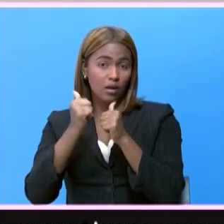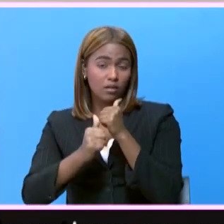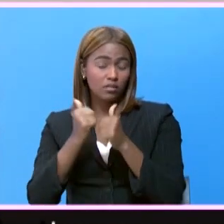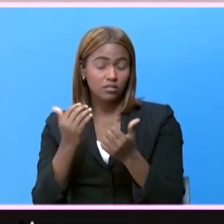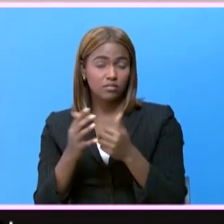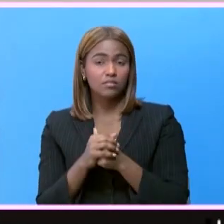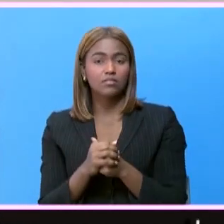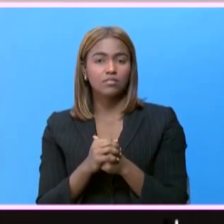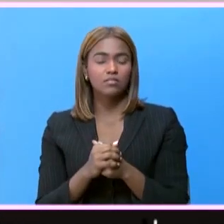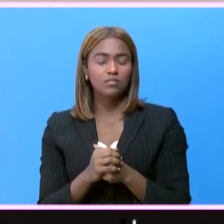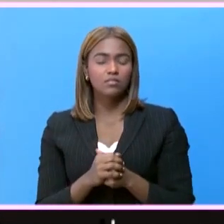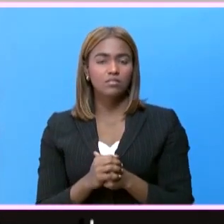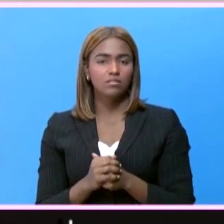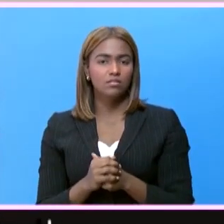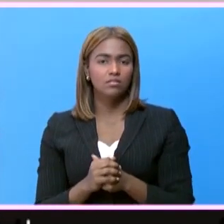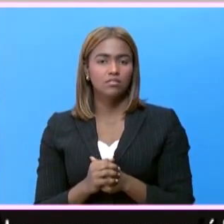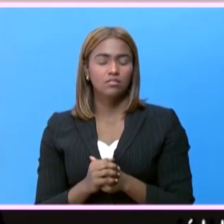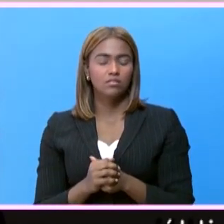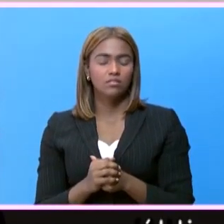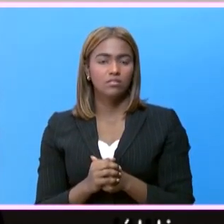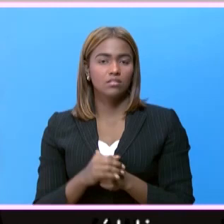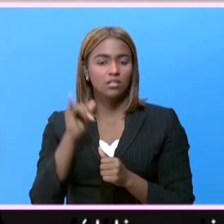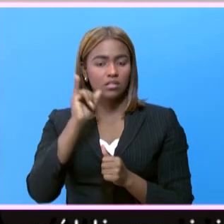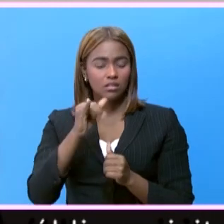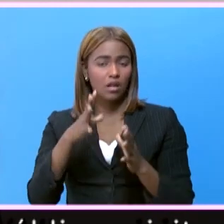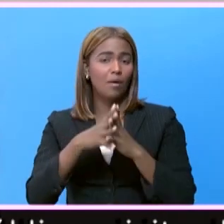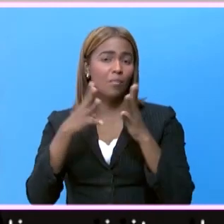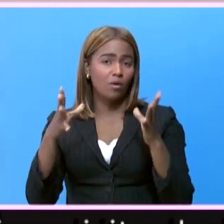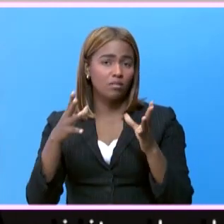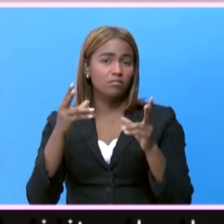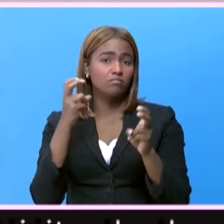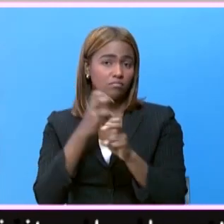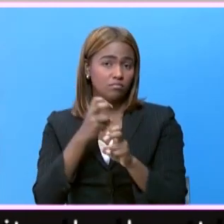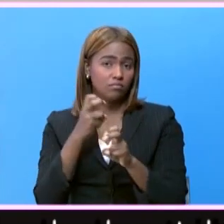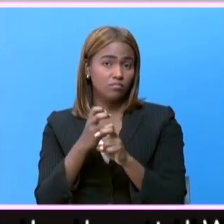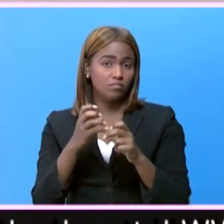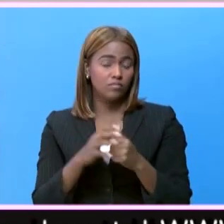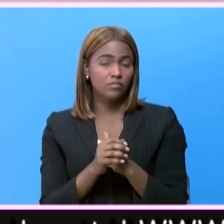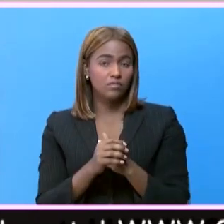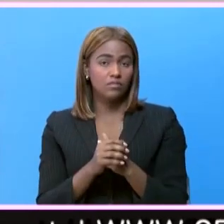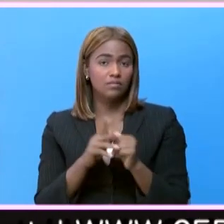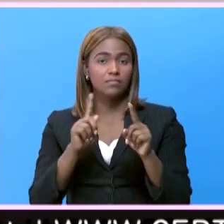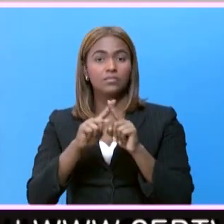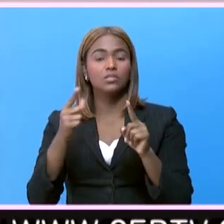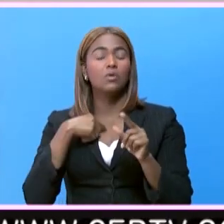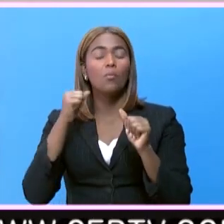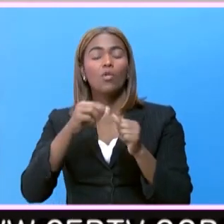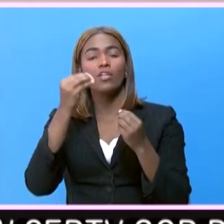de manera introvertida. Y sin embargo, pudiera decirse que la mujer